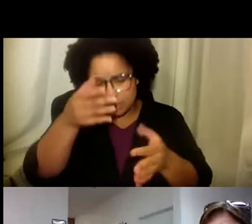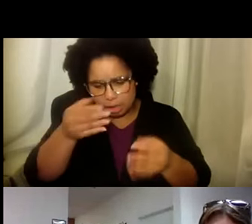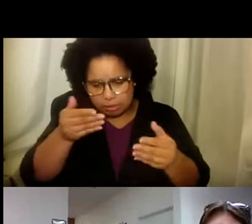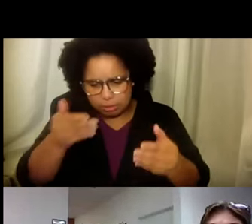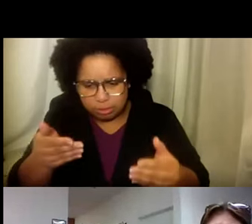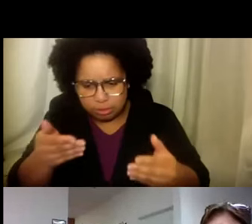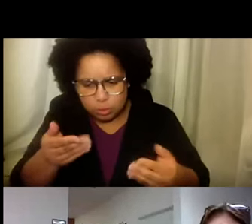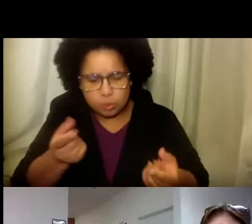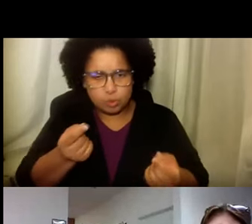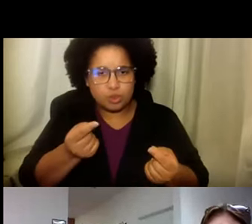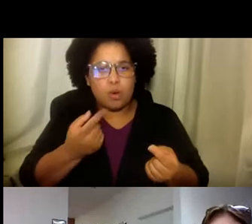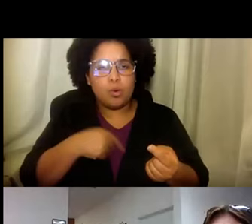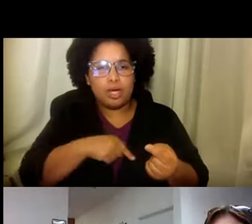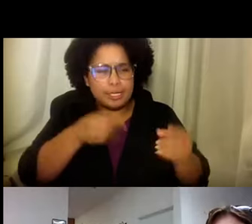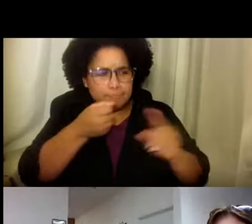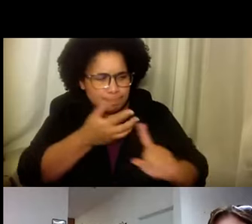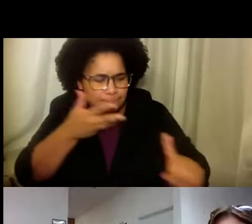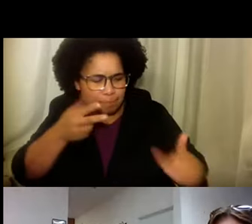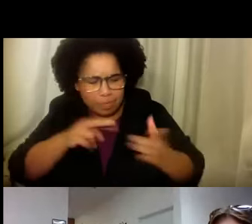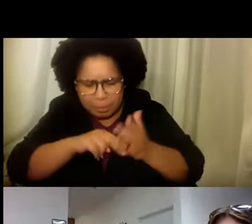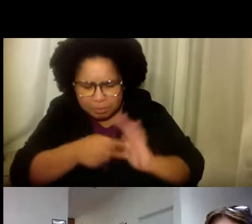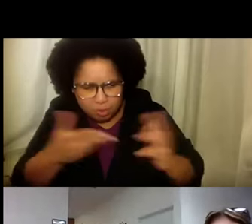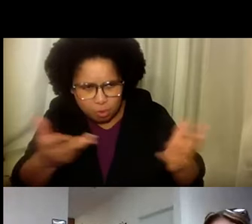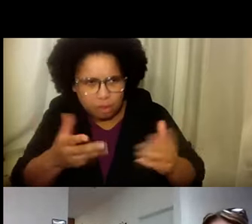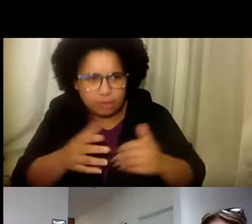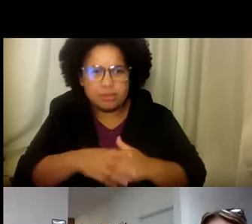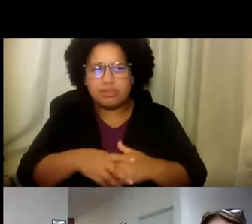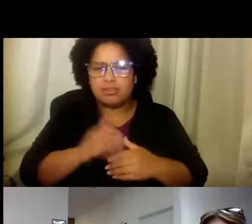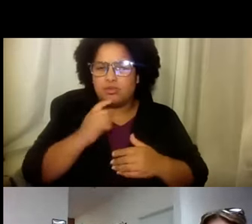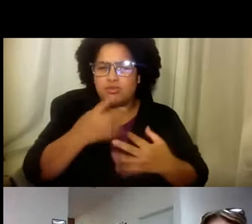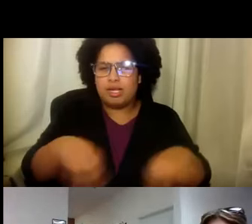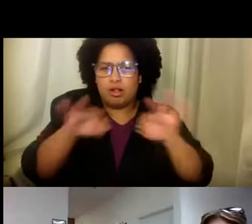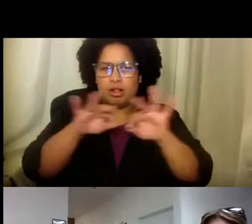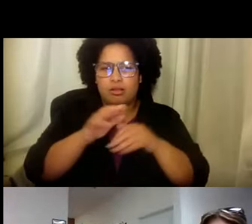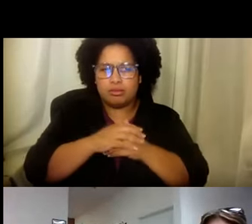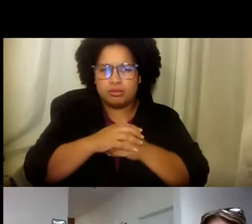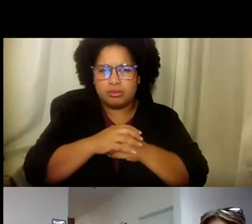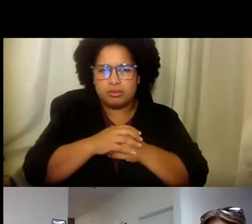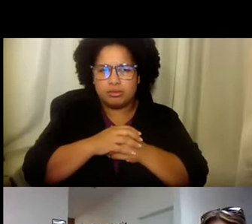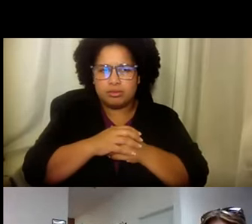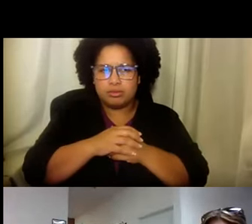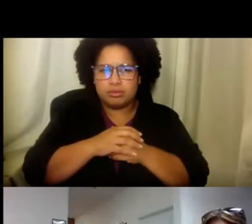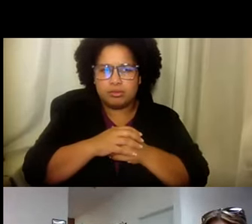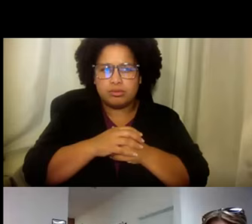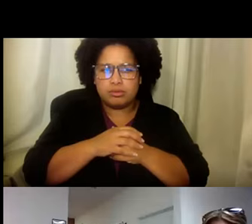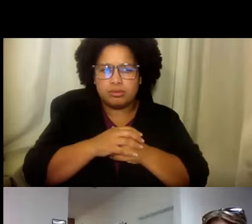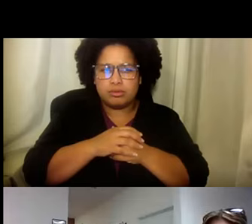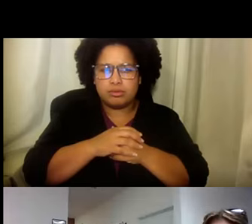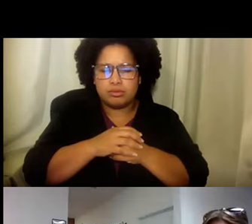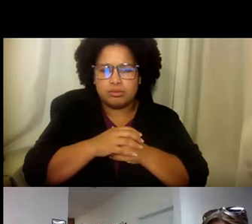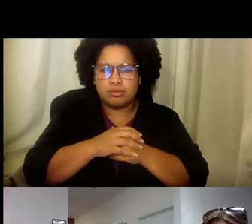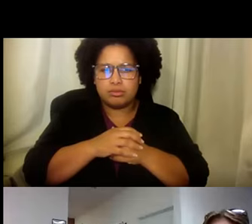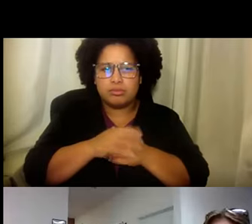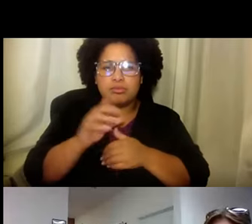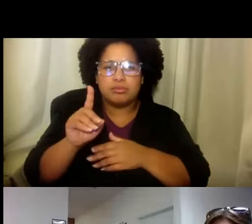Se lo explique. Para que él. Tome su decisión. Pero a veces. Nosotros. que ayudar. A explicárselo. Para que lo entienda yo. Y mira. Que eso es